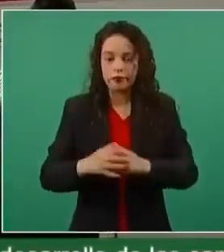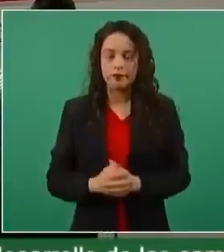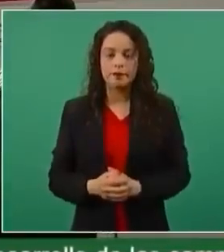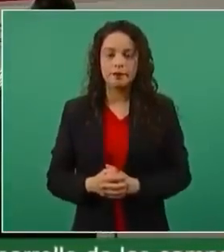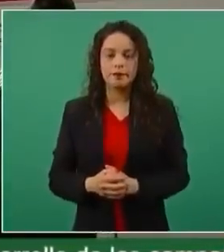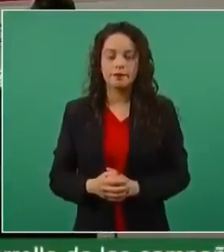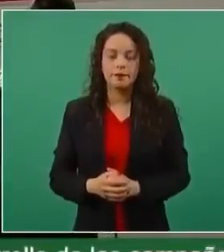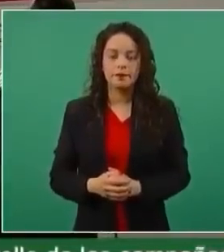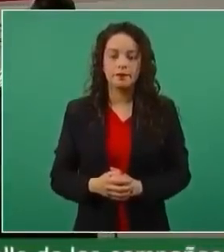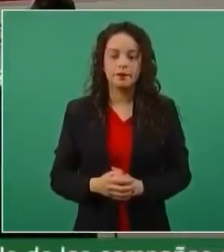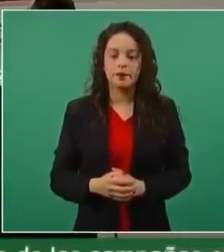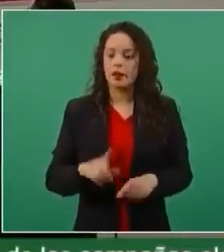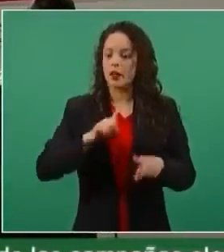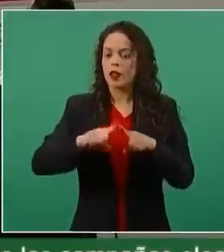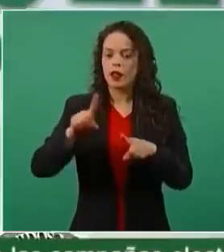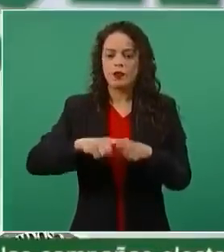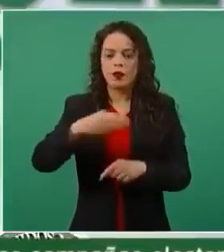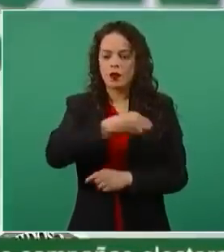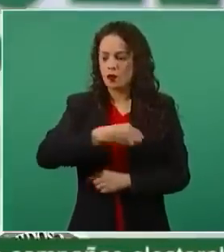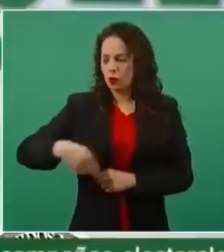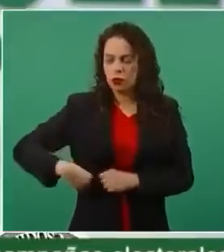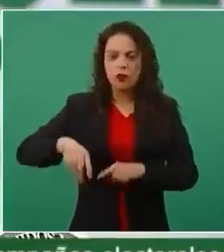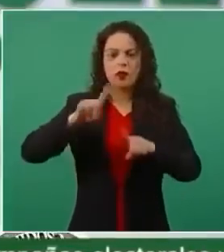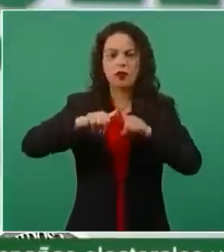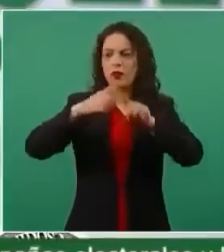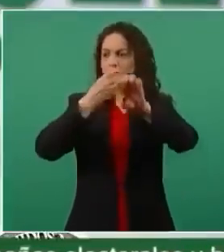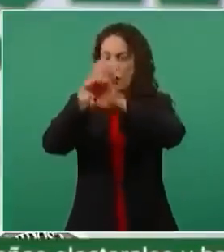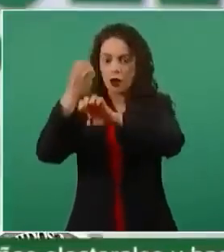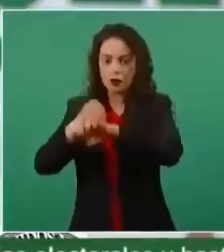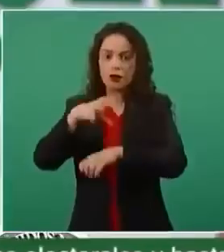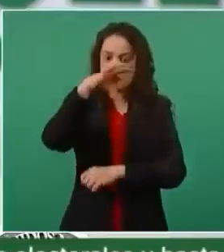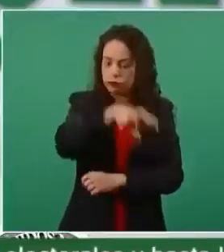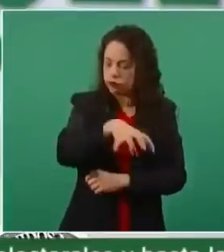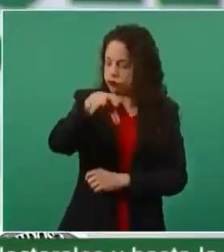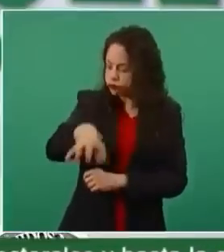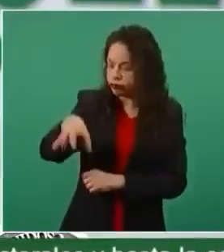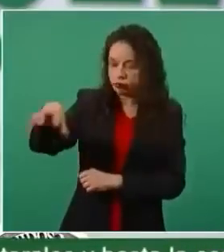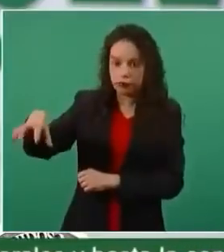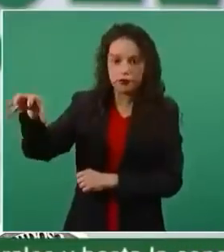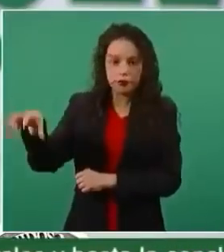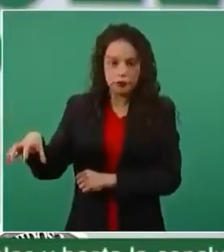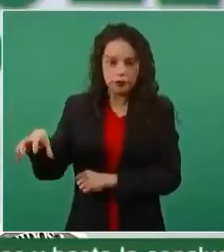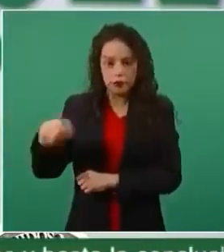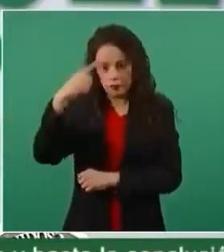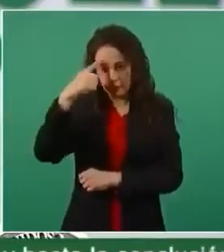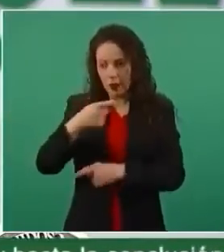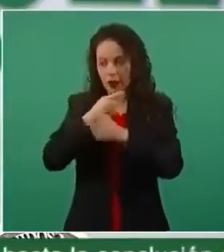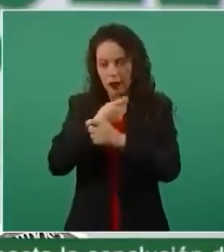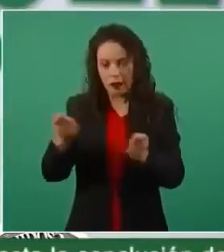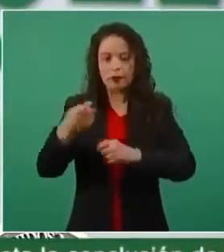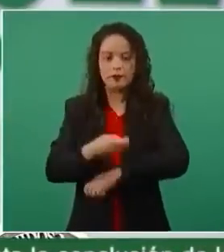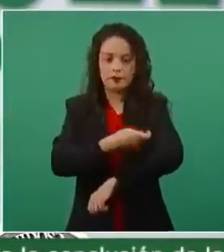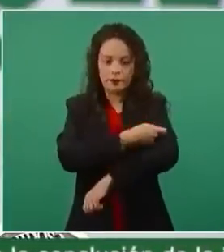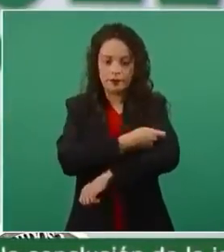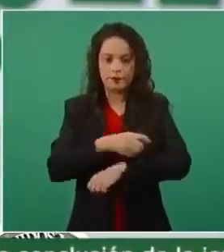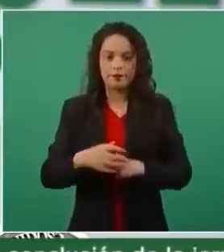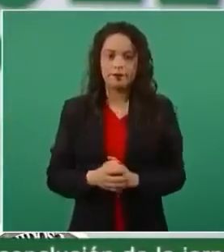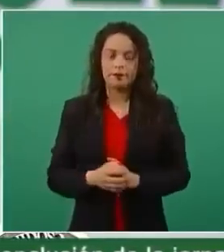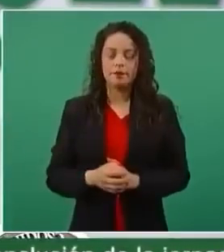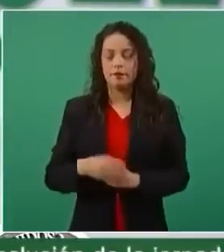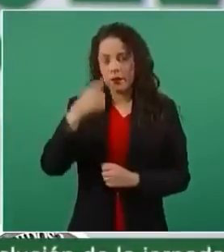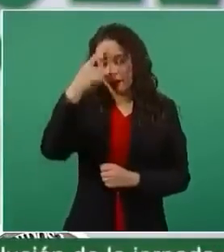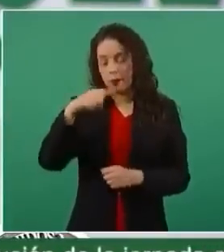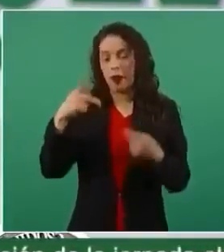en todos los municipios, en todas las entidades federativas, los puestos de vacunación para población de 50 a